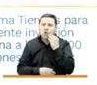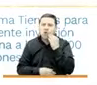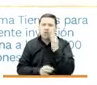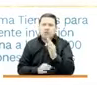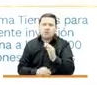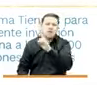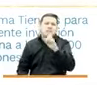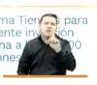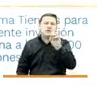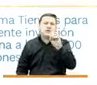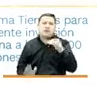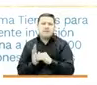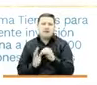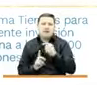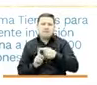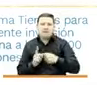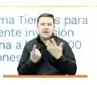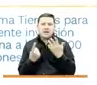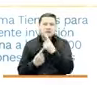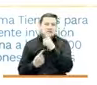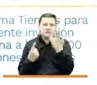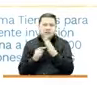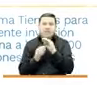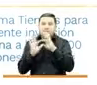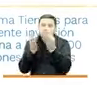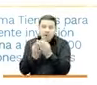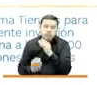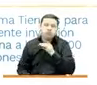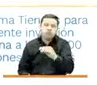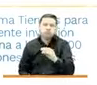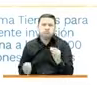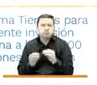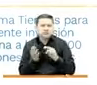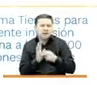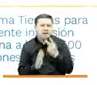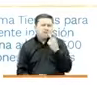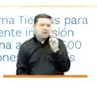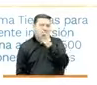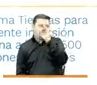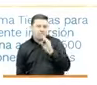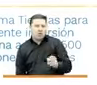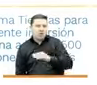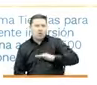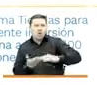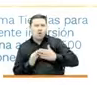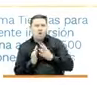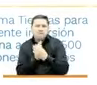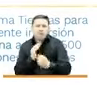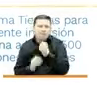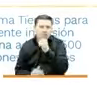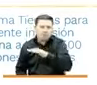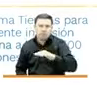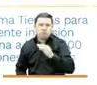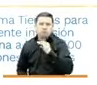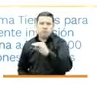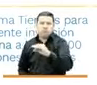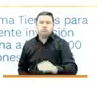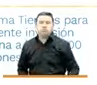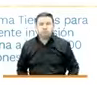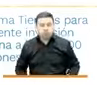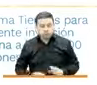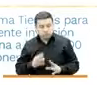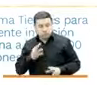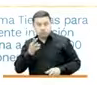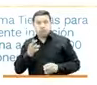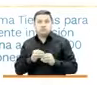160 mil pesos mensuales por familia, cerca del 20% de la población más pobre del país. Adicionalmente